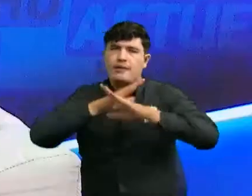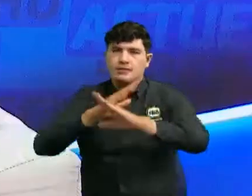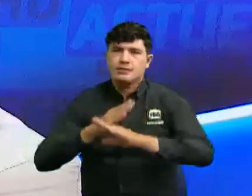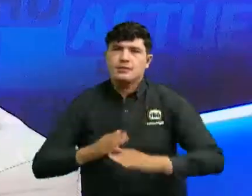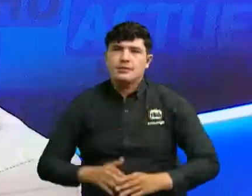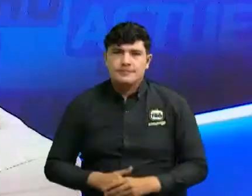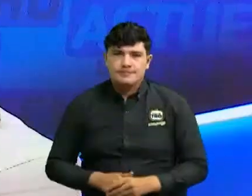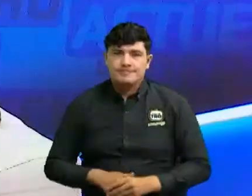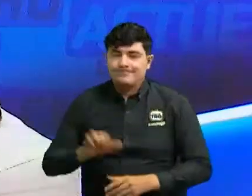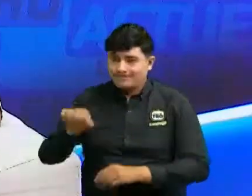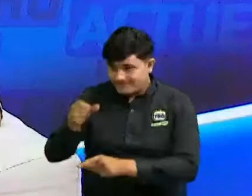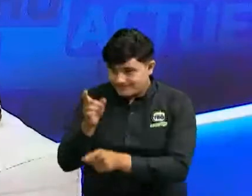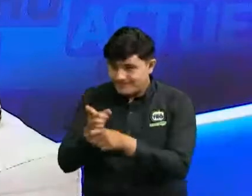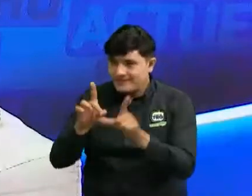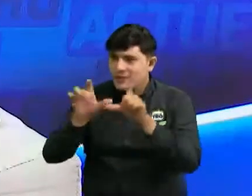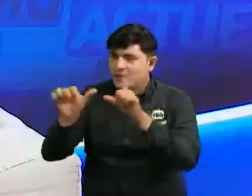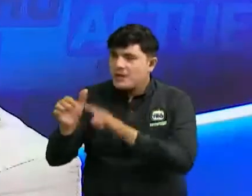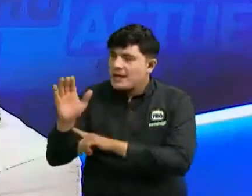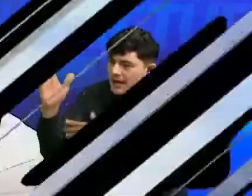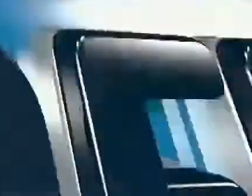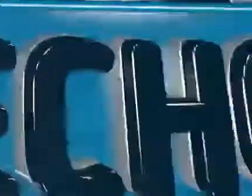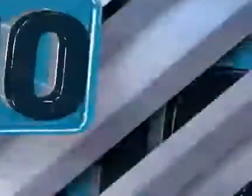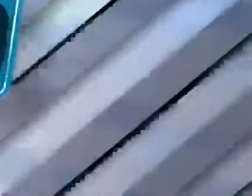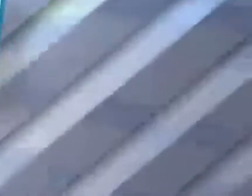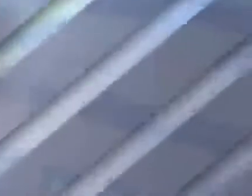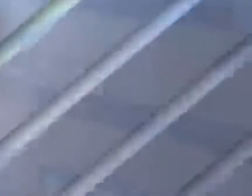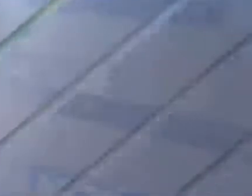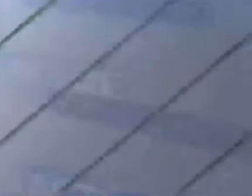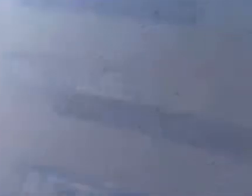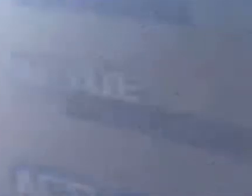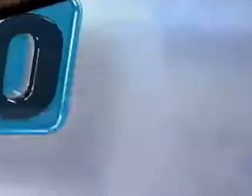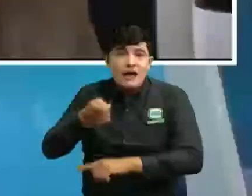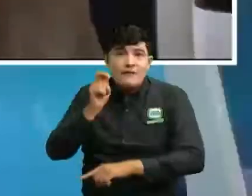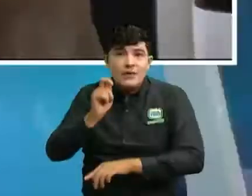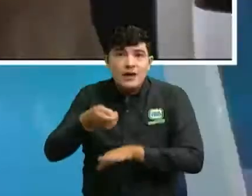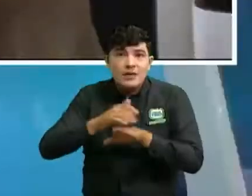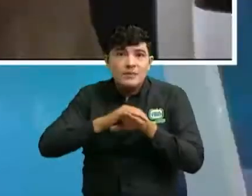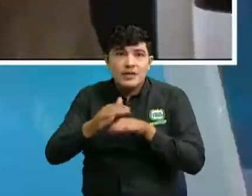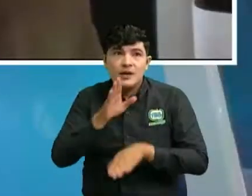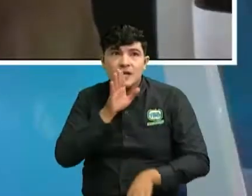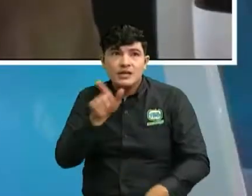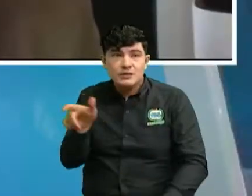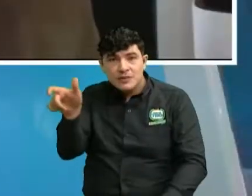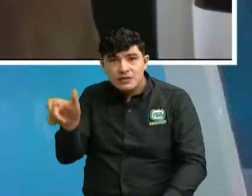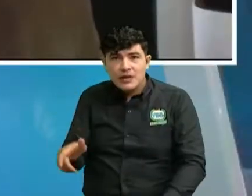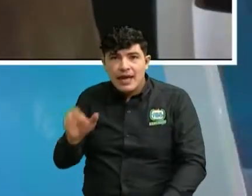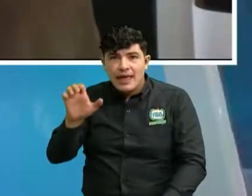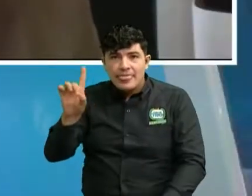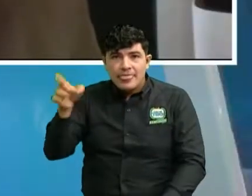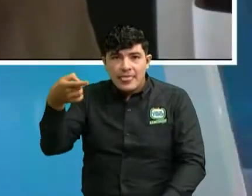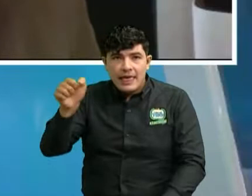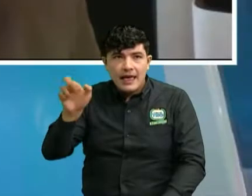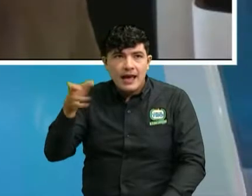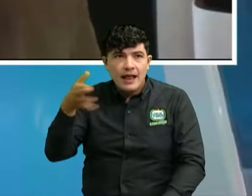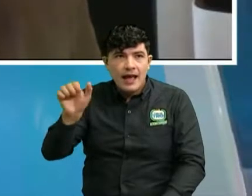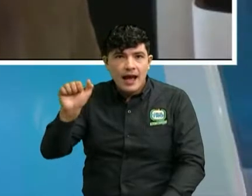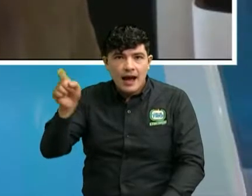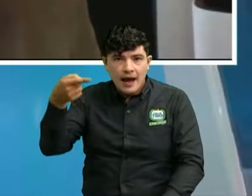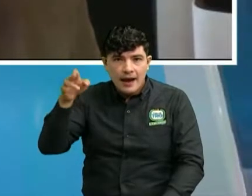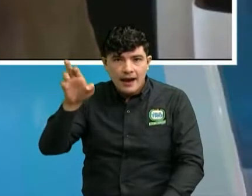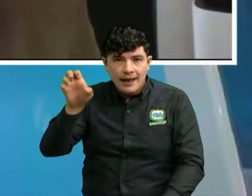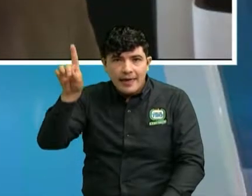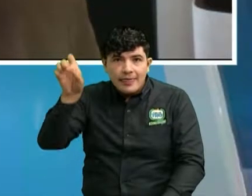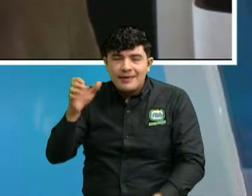Así es, doctora Marlene, por eso le damos la bienvenida a nuestro abogado invitado, al doctor Edgar Agredo que nos acompaña a esta tarde. Doctor,